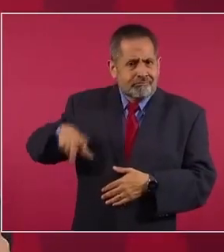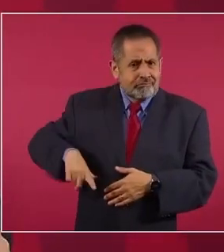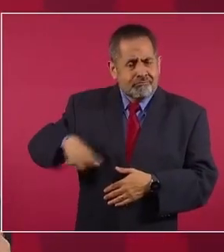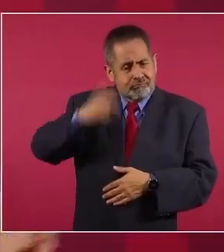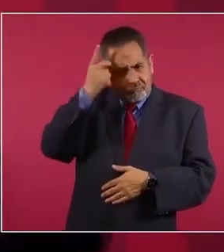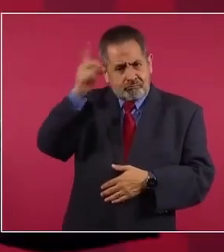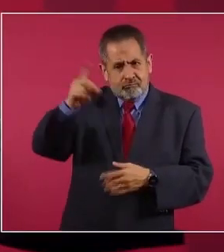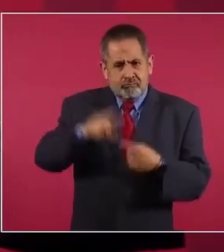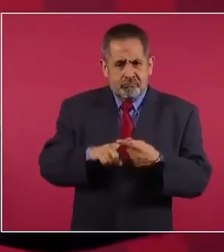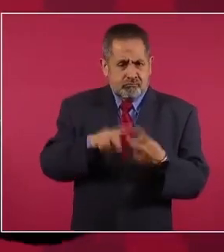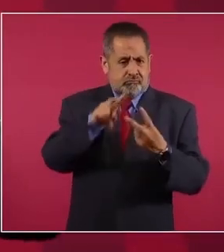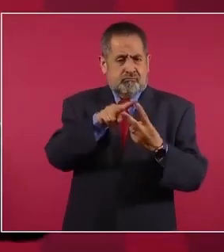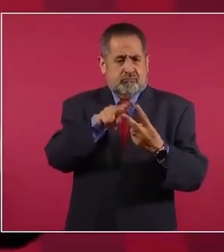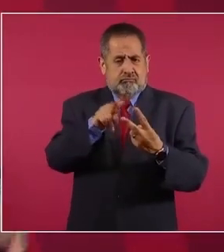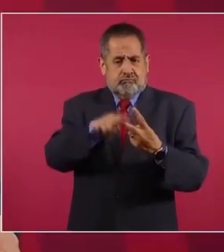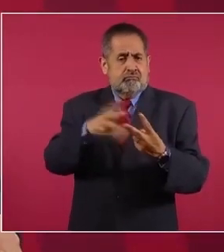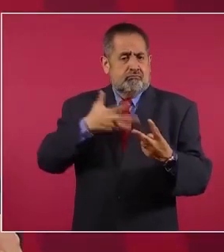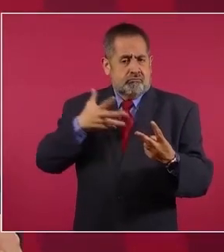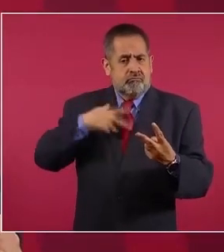dos